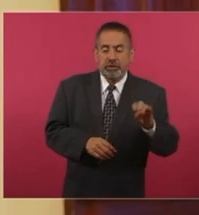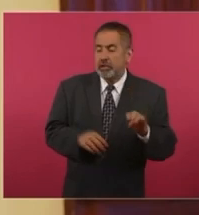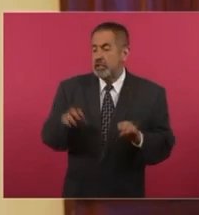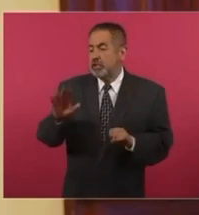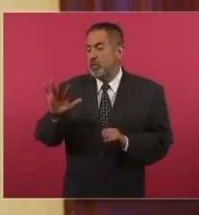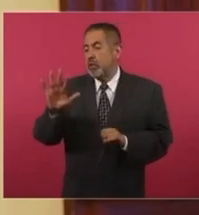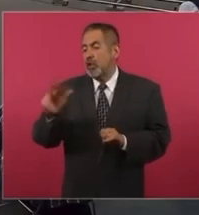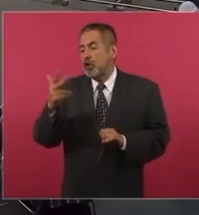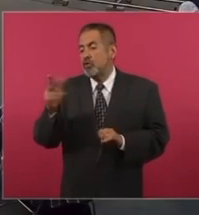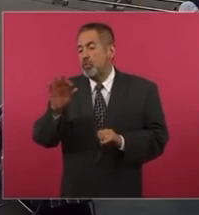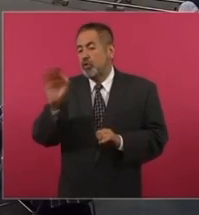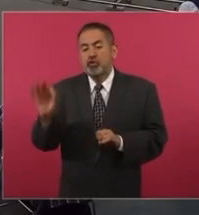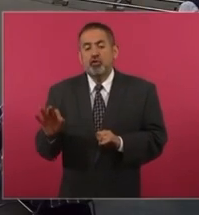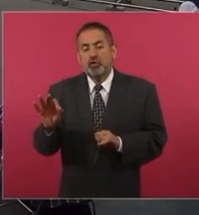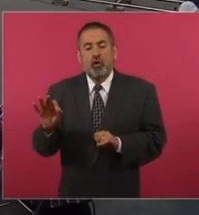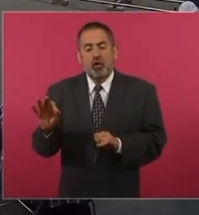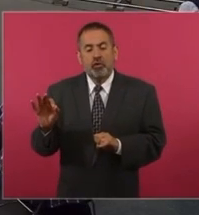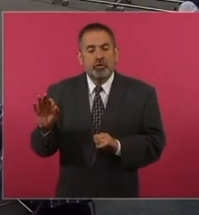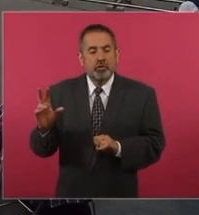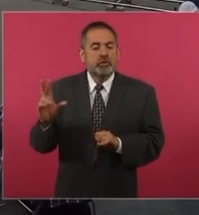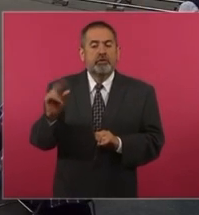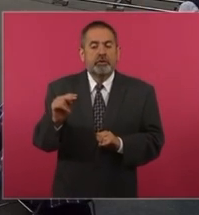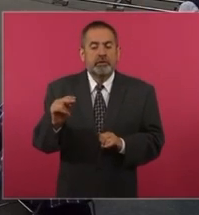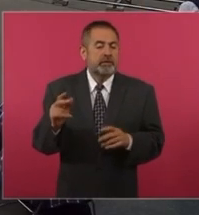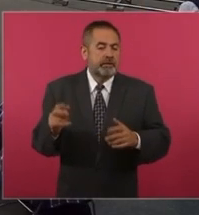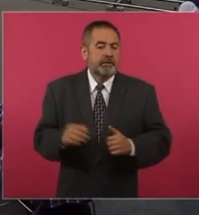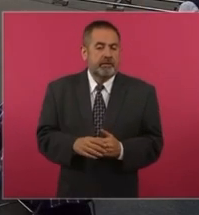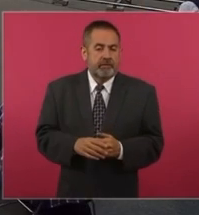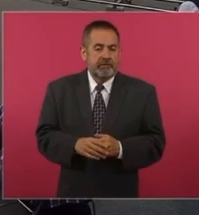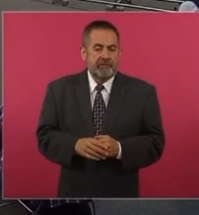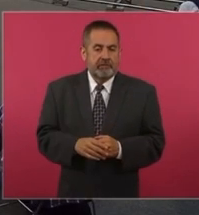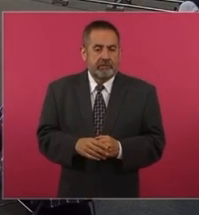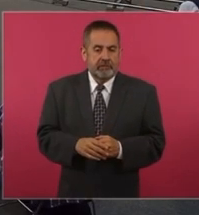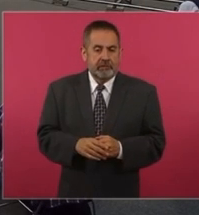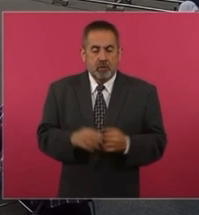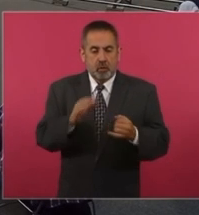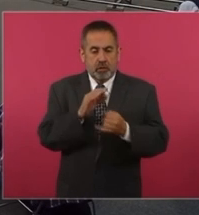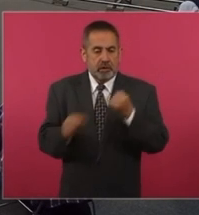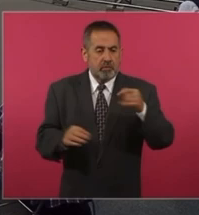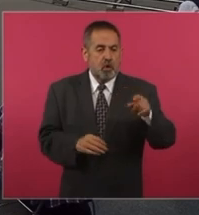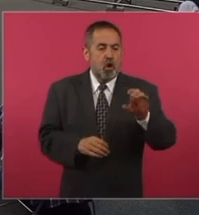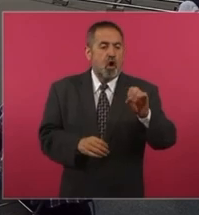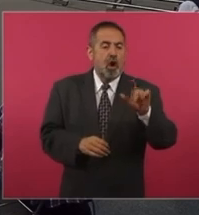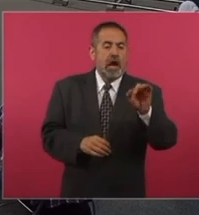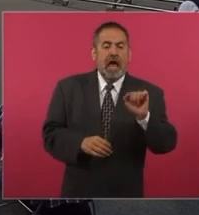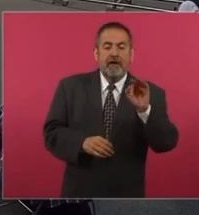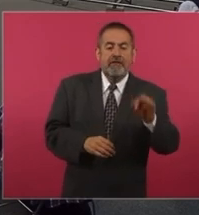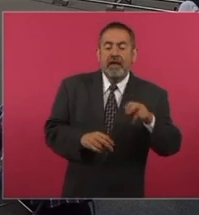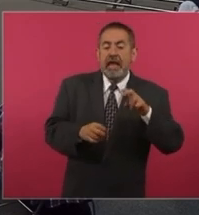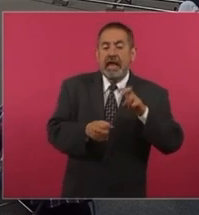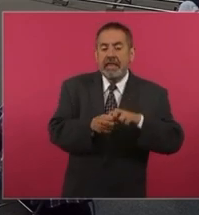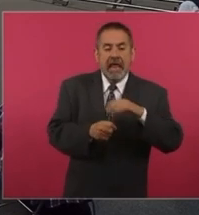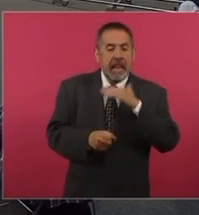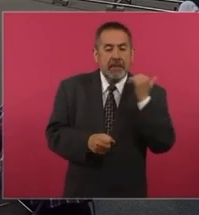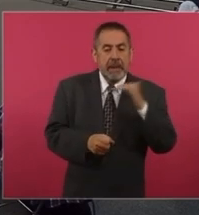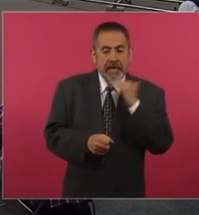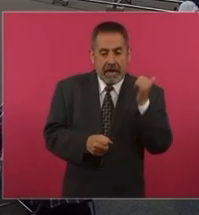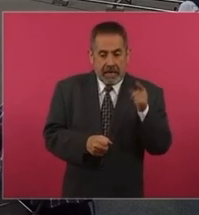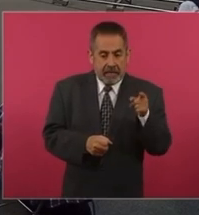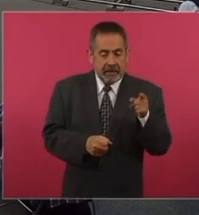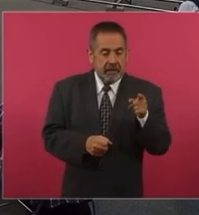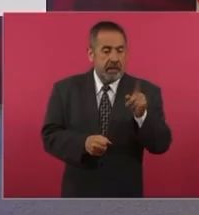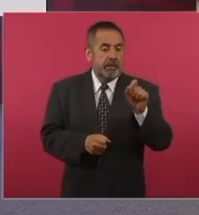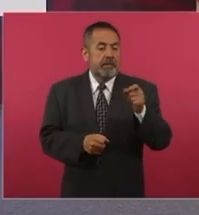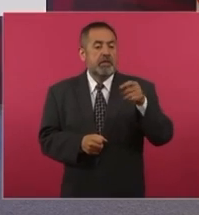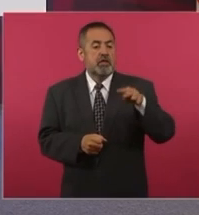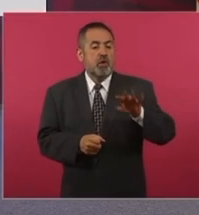58 por ciento de rechazo. Y se realiza con Olaf Scholz, de Alemania, que tiene